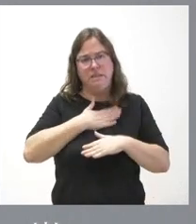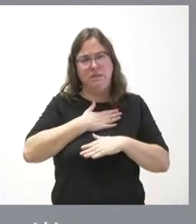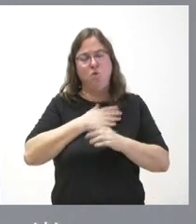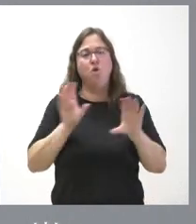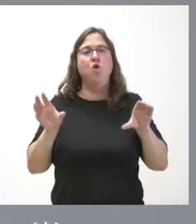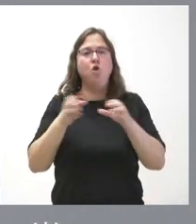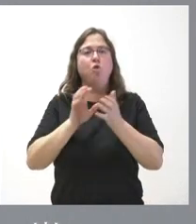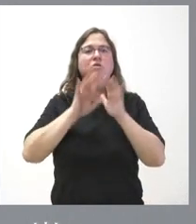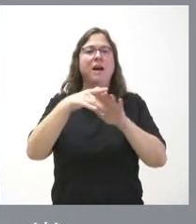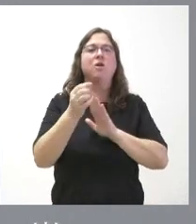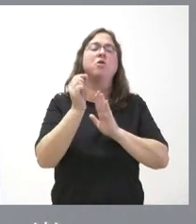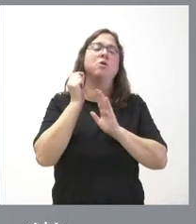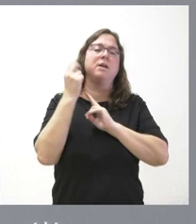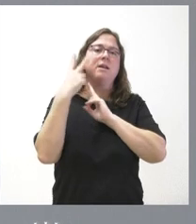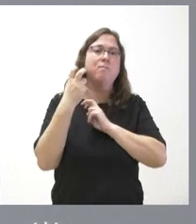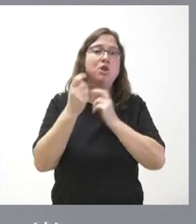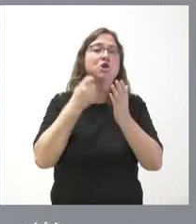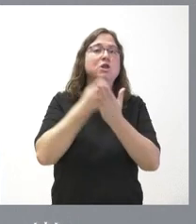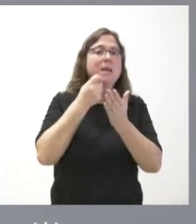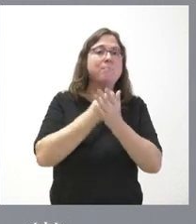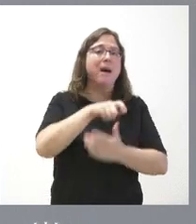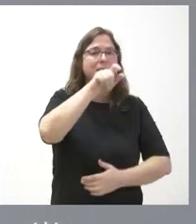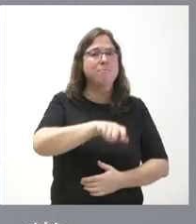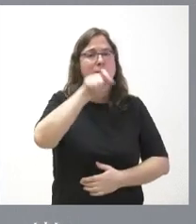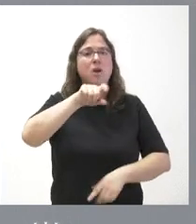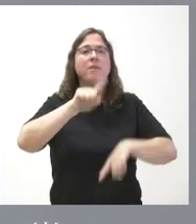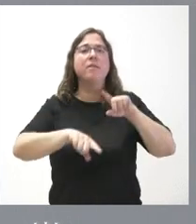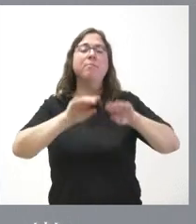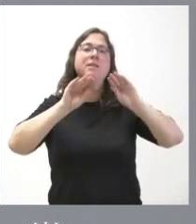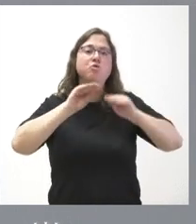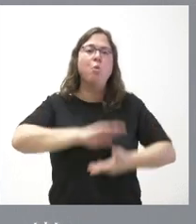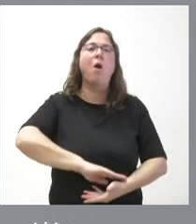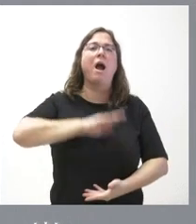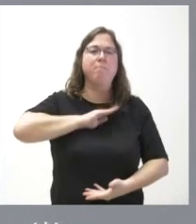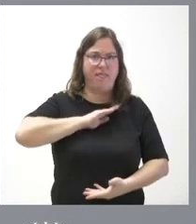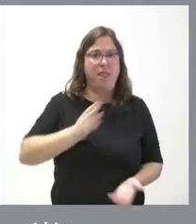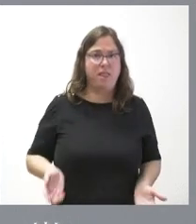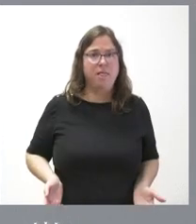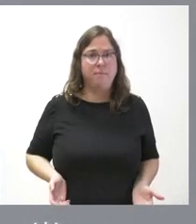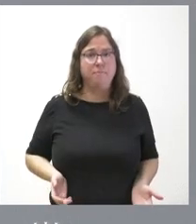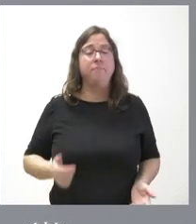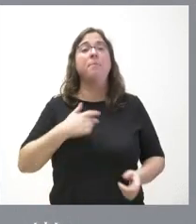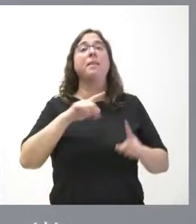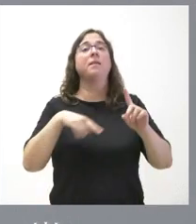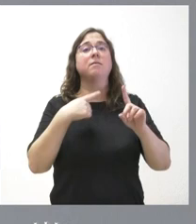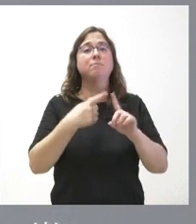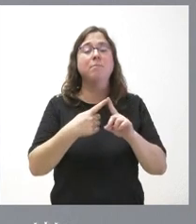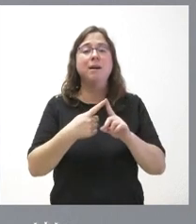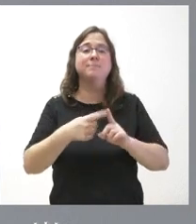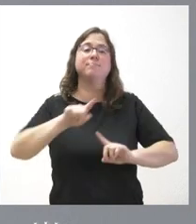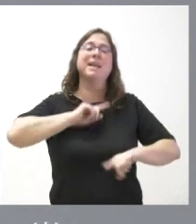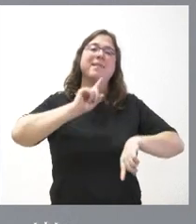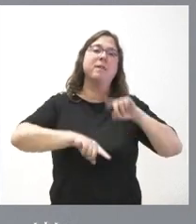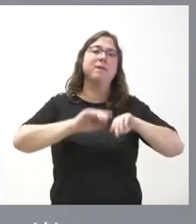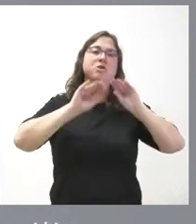Castilla y en los impuestos se pagan por las personas en función de su capacidad contributiva y se recibe en función de sus